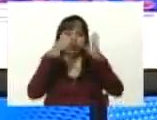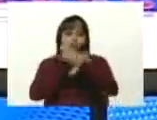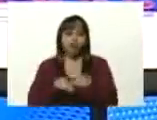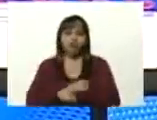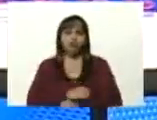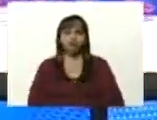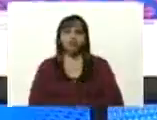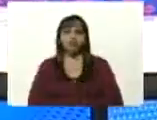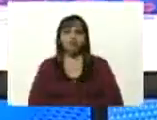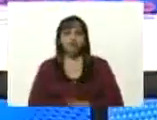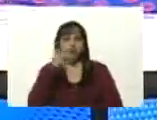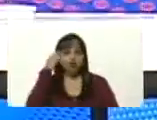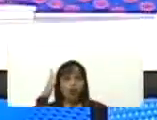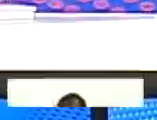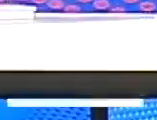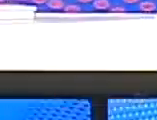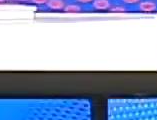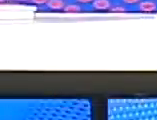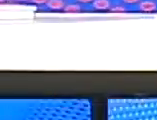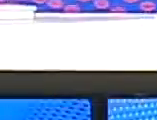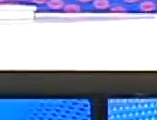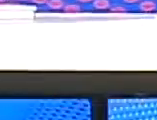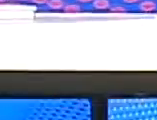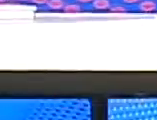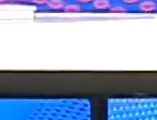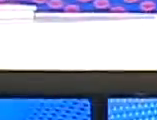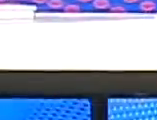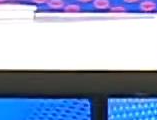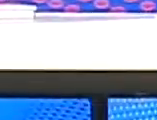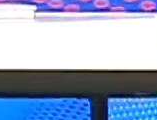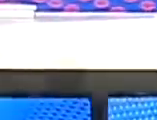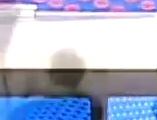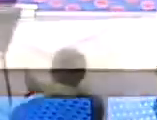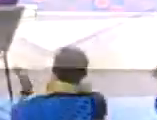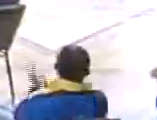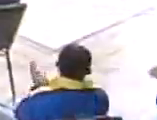que Dios los bendiga a todos y a todas